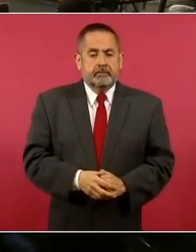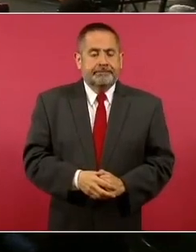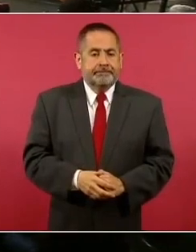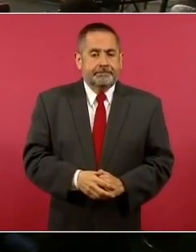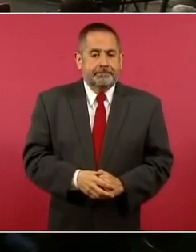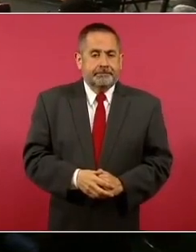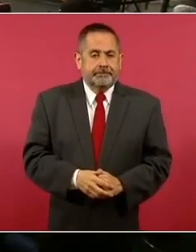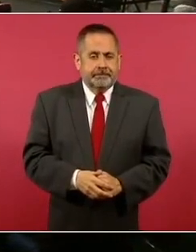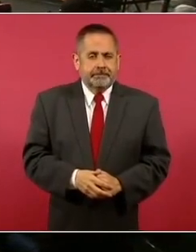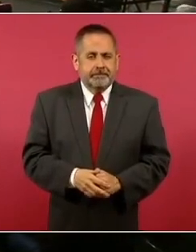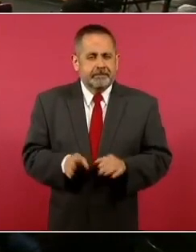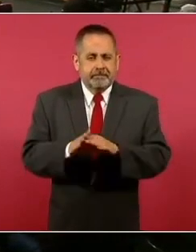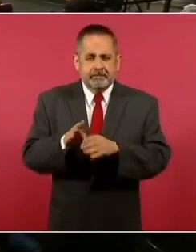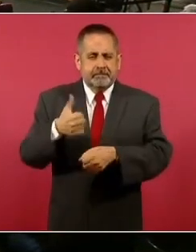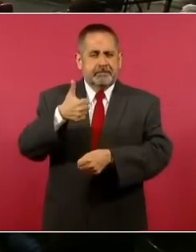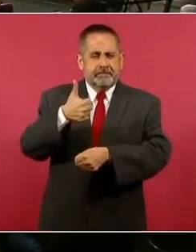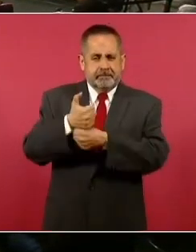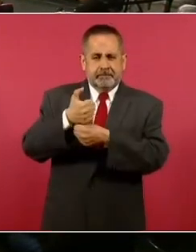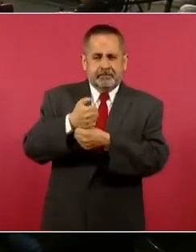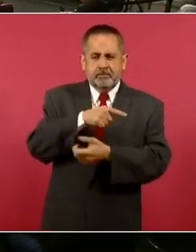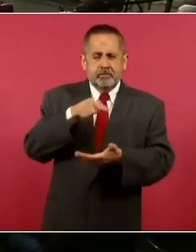en Es como el sexto lugar,